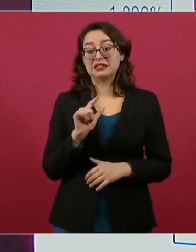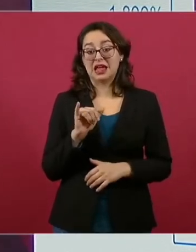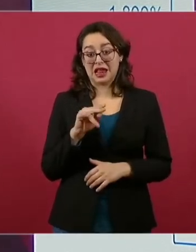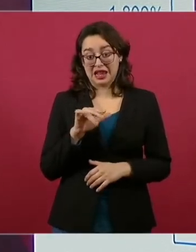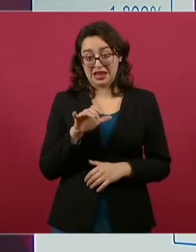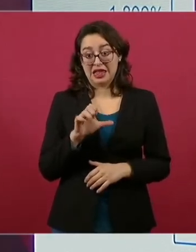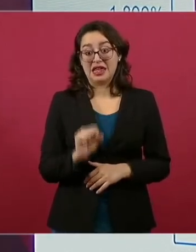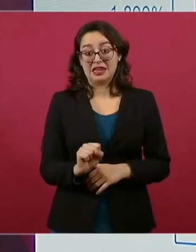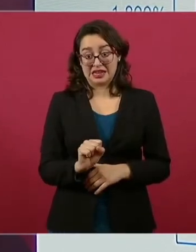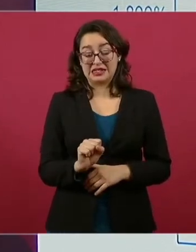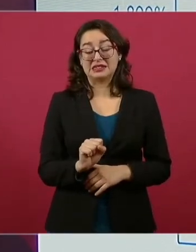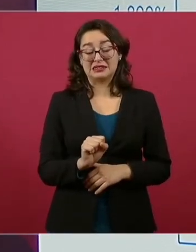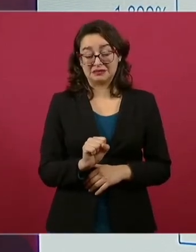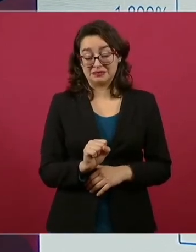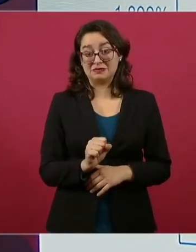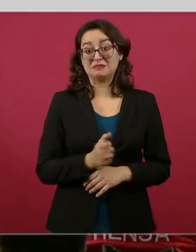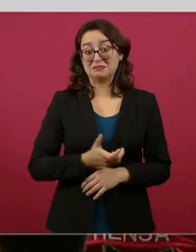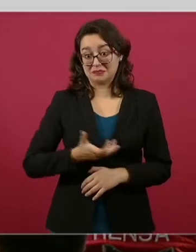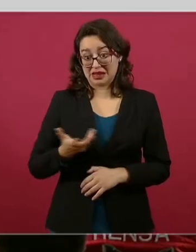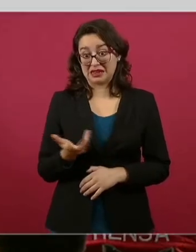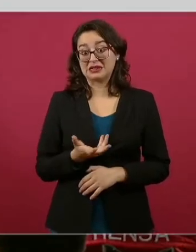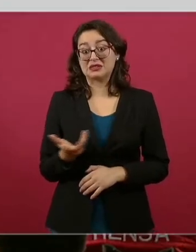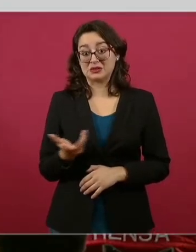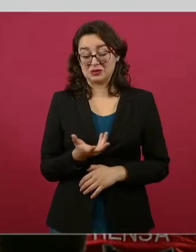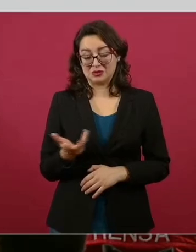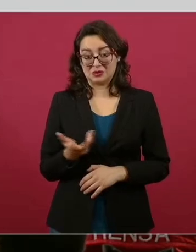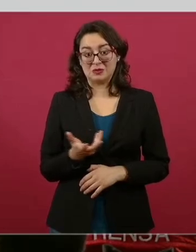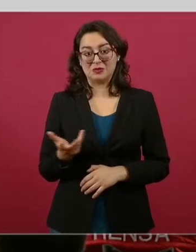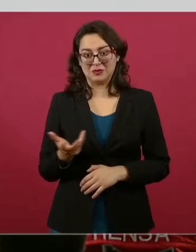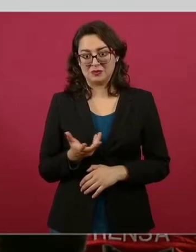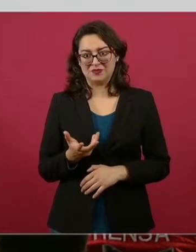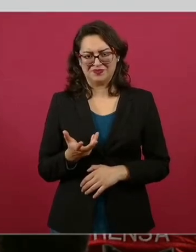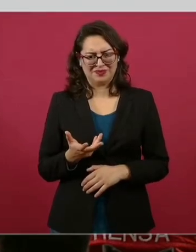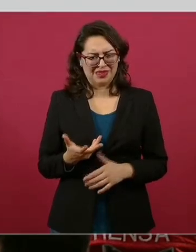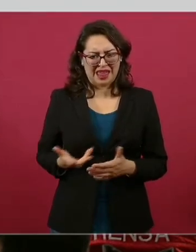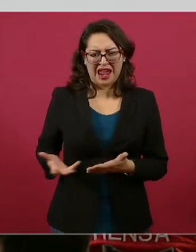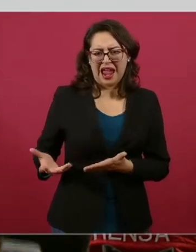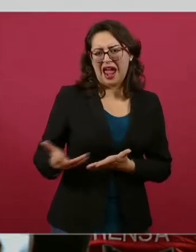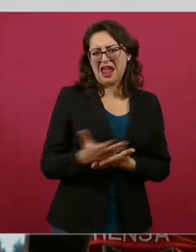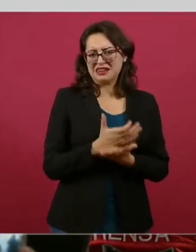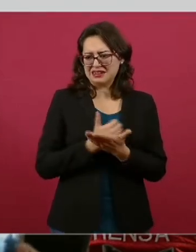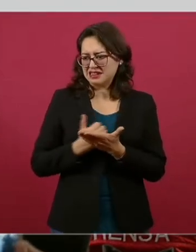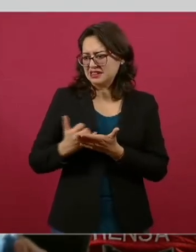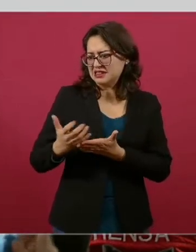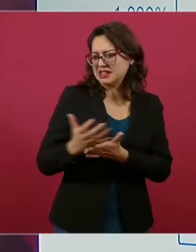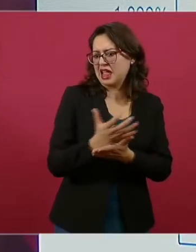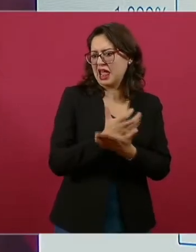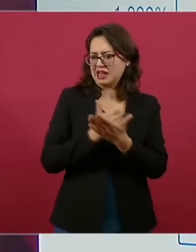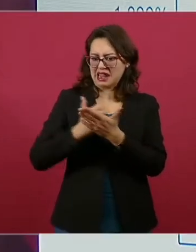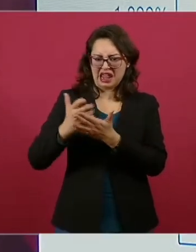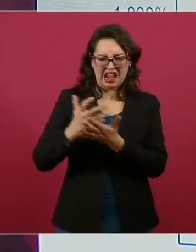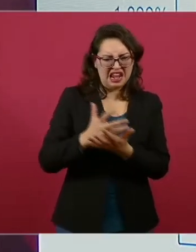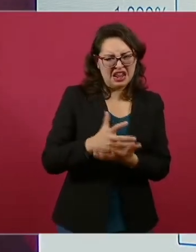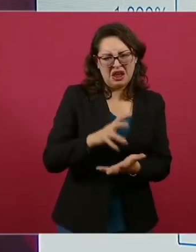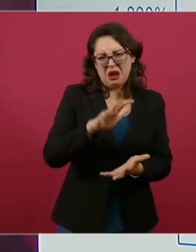Esa paradoja, esa contradicción, que es cuando de un